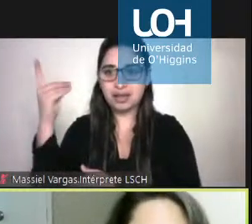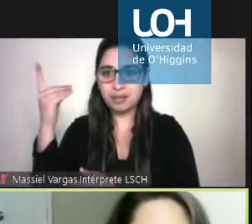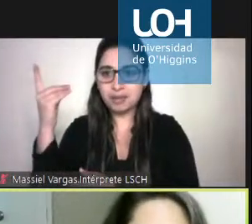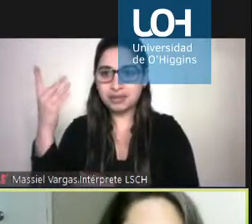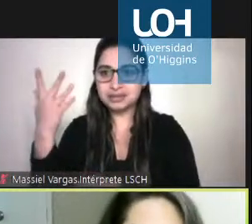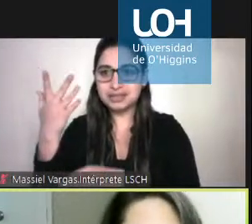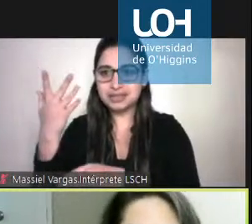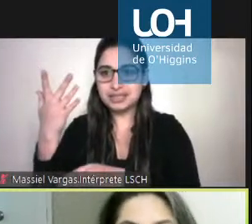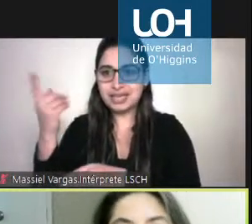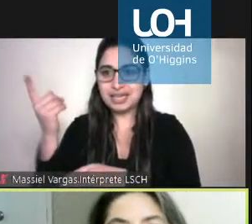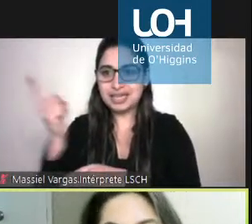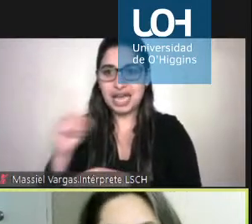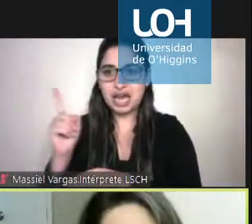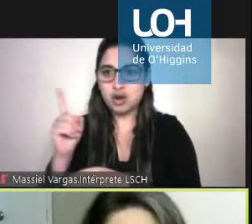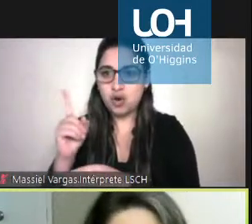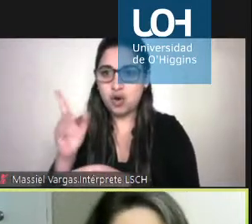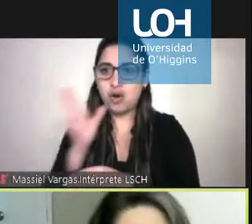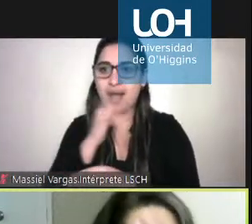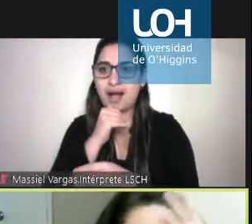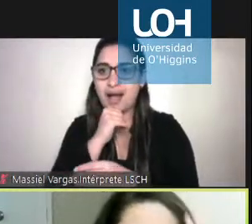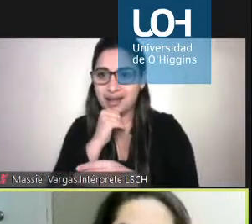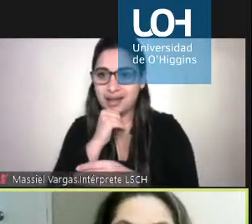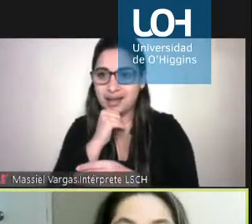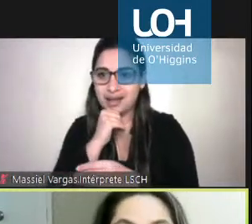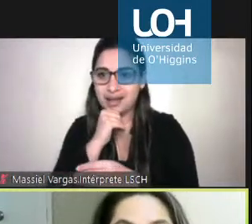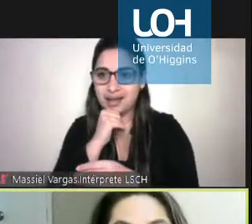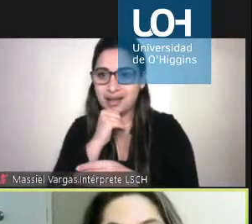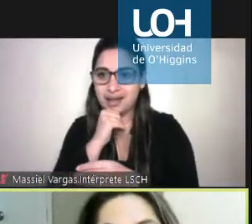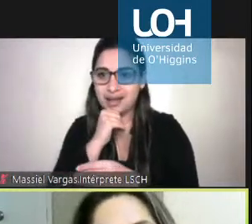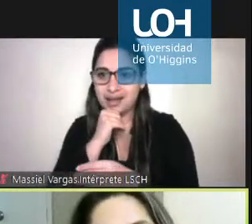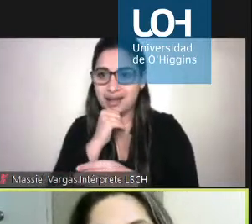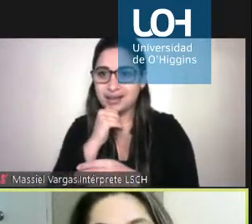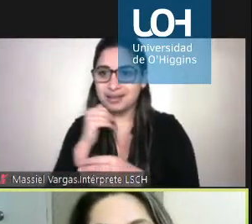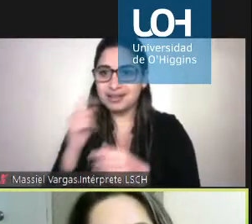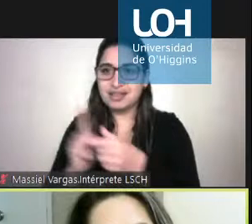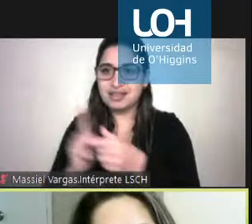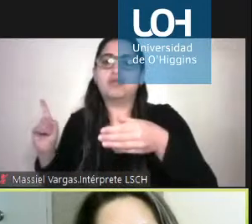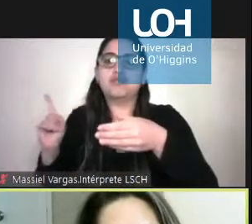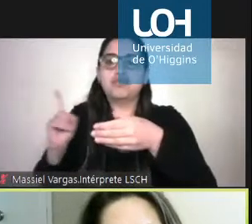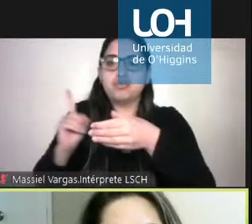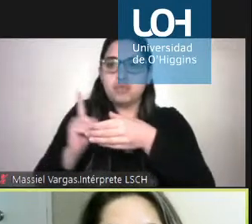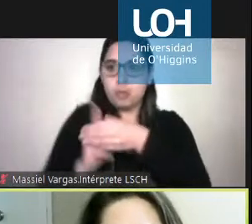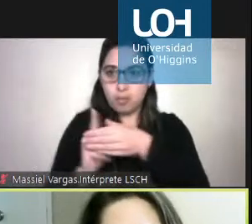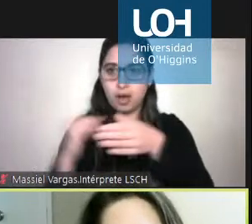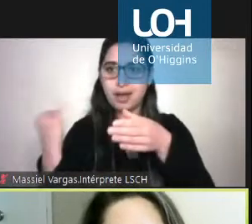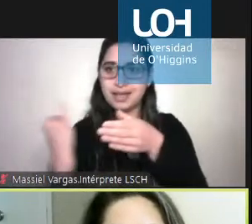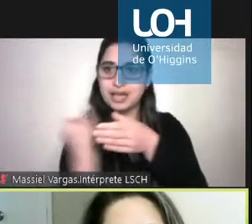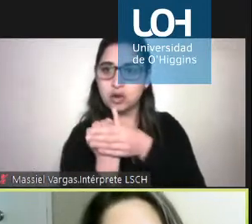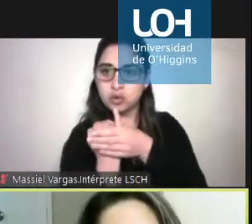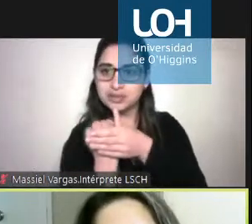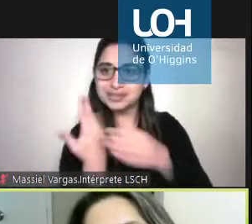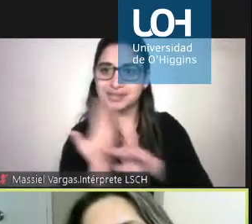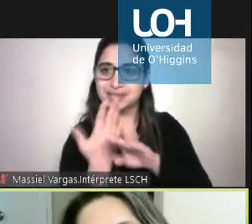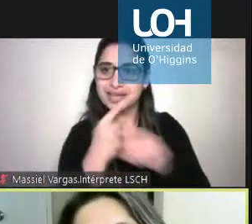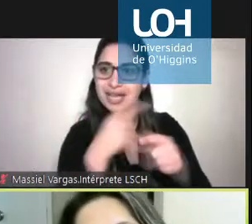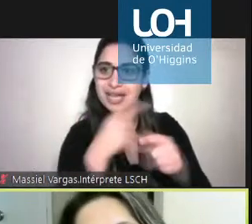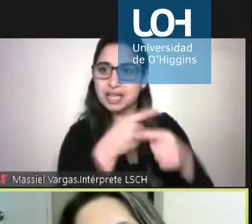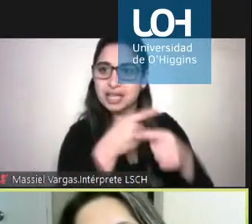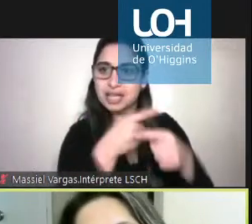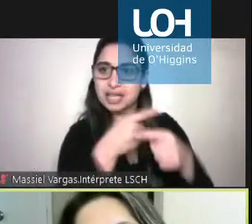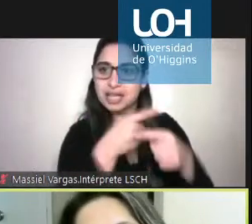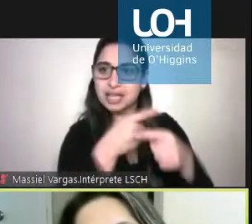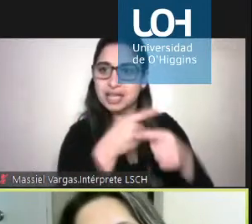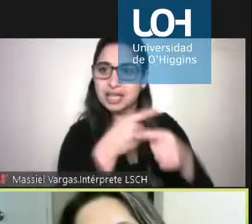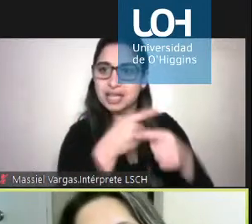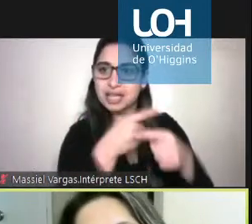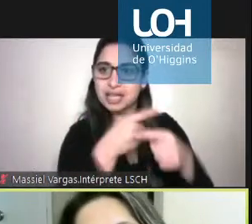que no son excluidas, sino que debemos incluirlas en la sociedad, en una sociedad que debe ser accesible, que debe respetar los derechos y